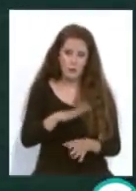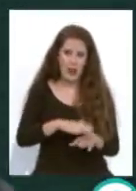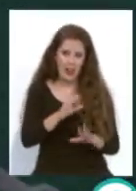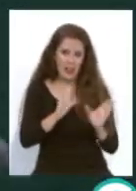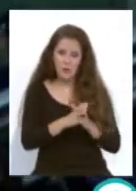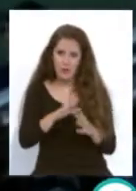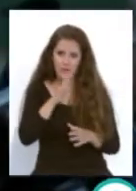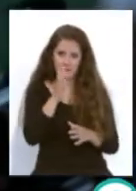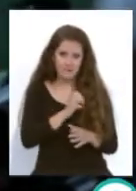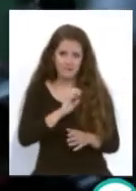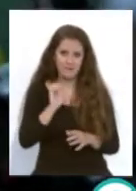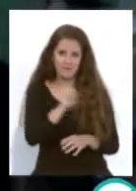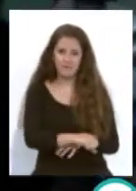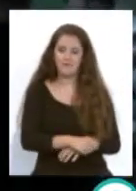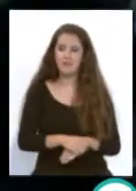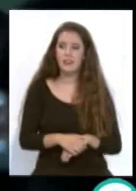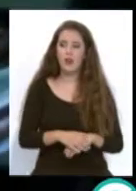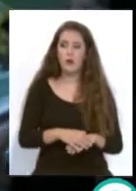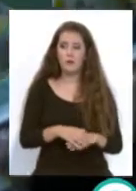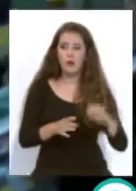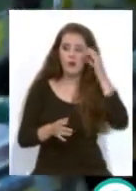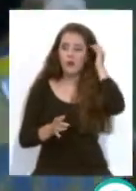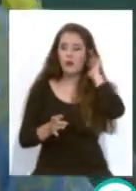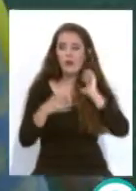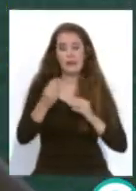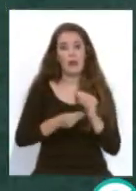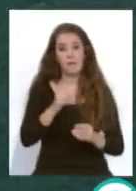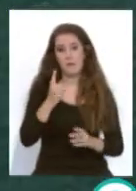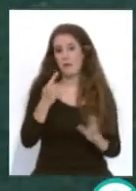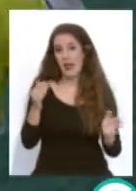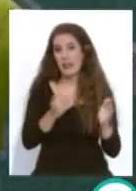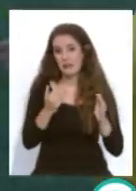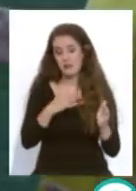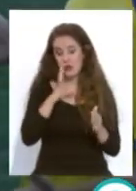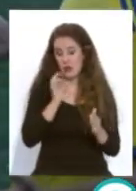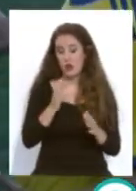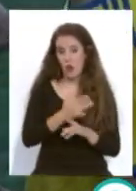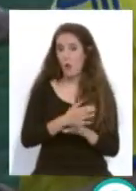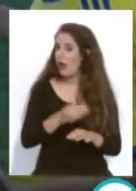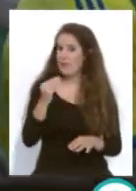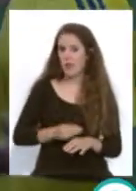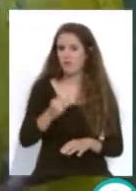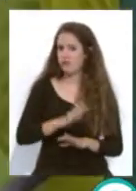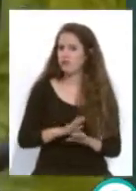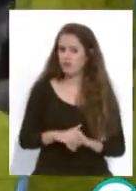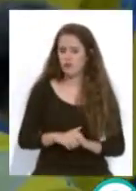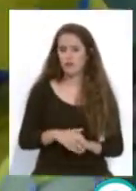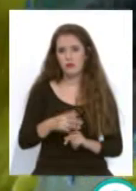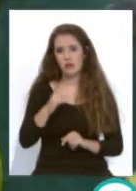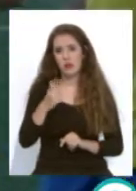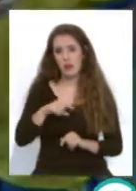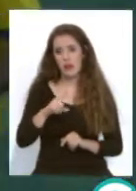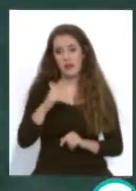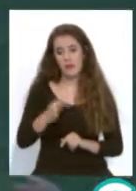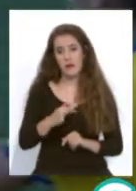creo que hizo refrendar las buenas sensaciones que había dado el equipo en el primer tiempo y yo creo que la jugada fue espectacular Jordi Tur abrió a